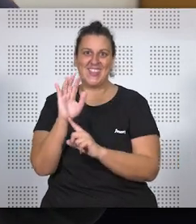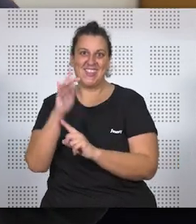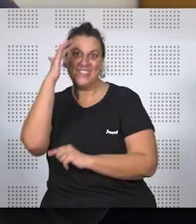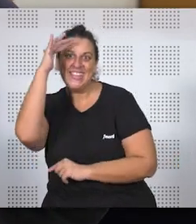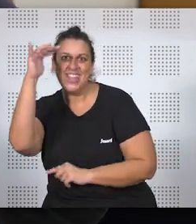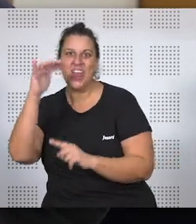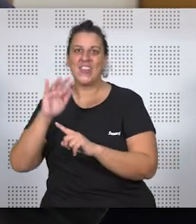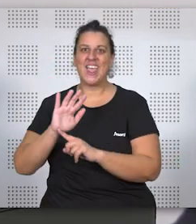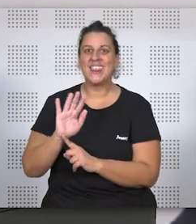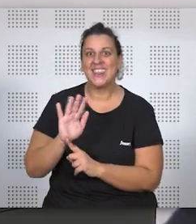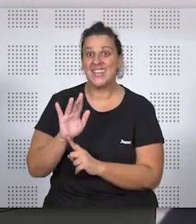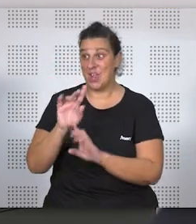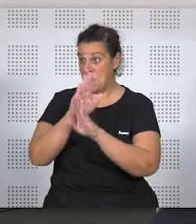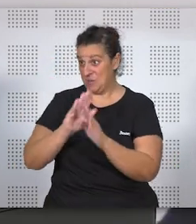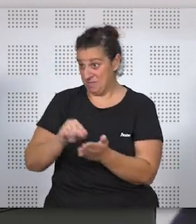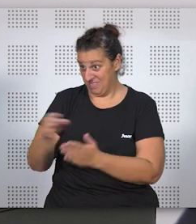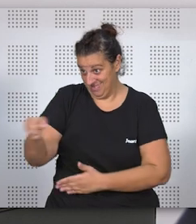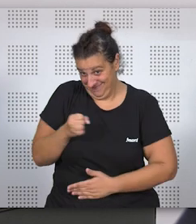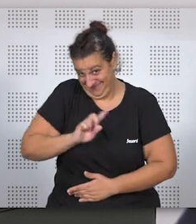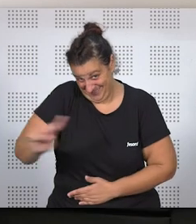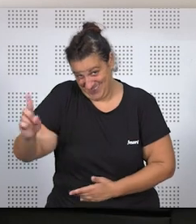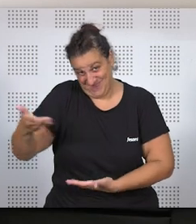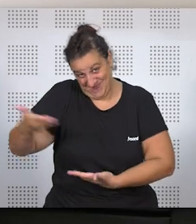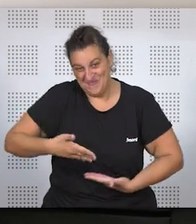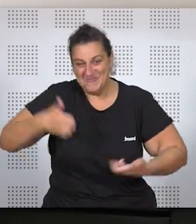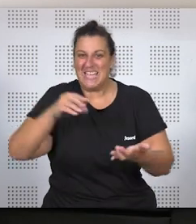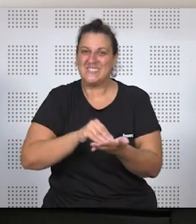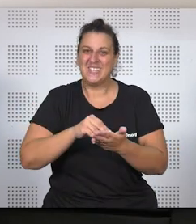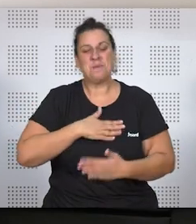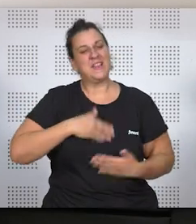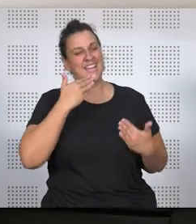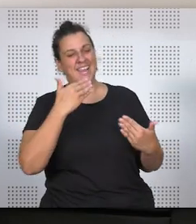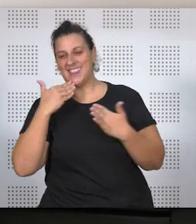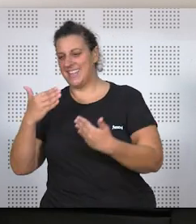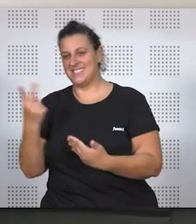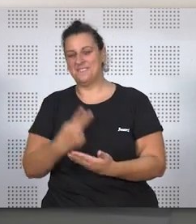hablar de estas cosas. No será la última vez. Esperemos, un placer. Muchas gracias. Gracias a ti.